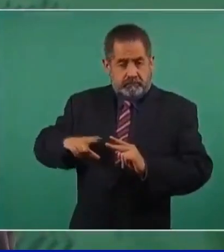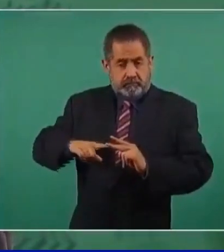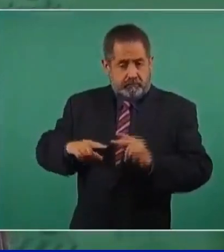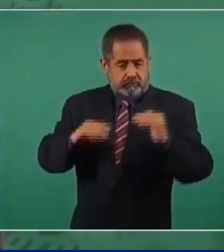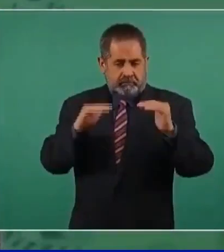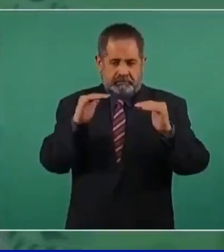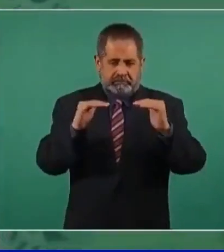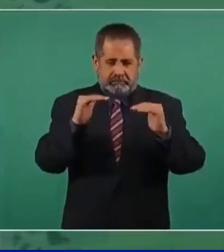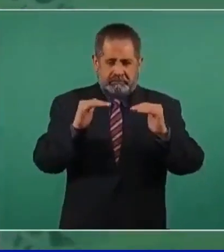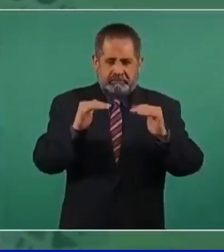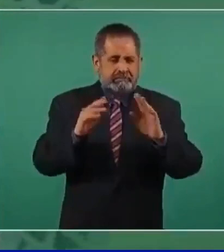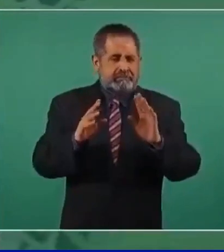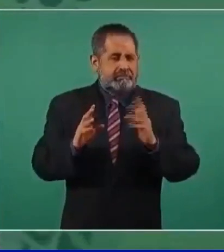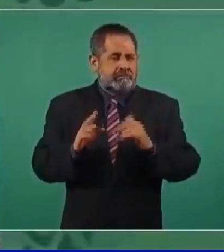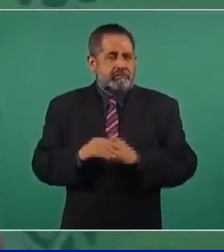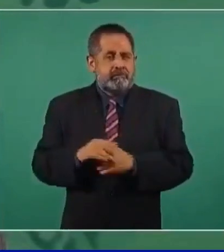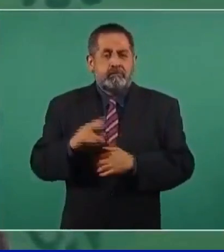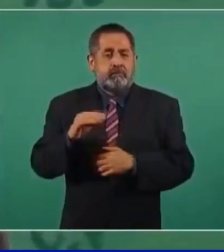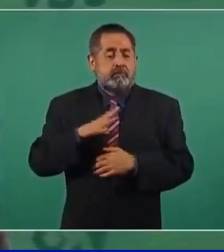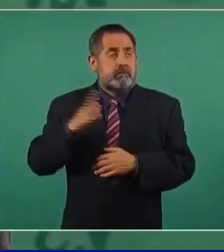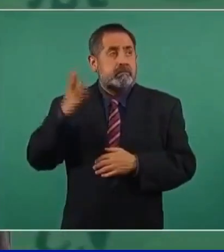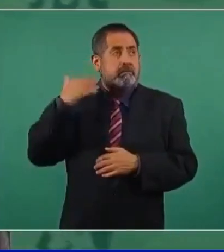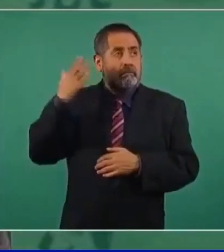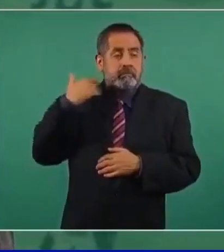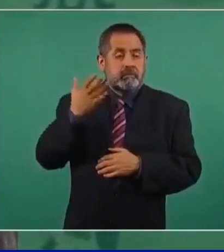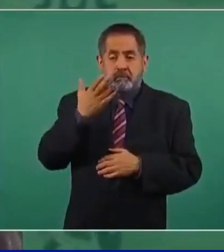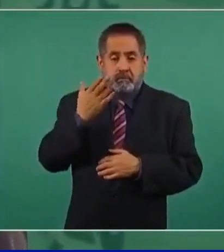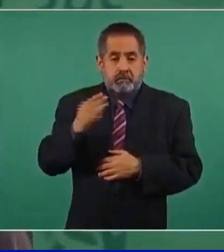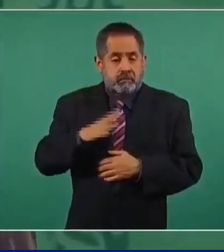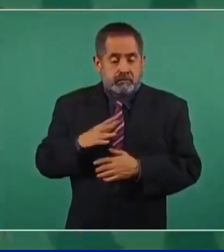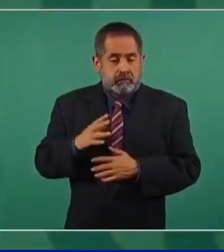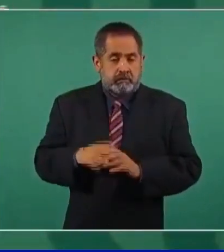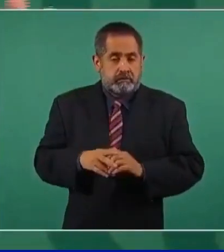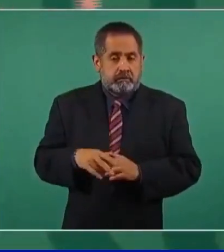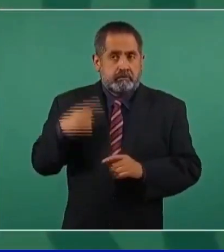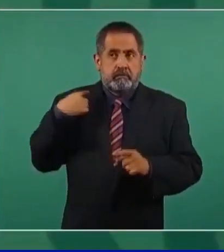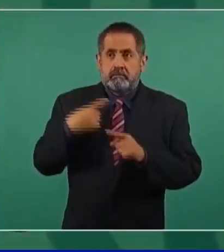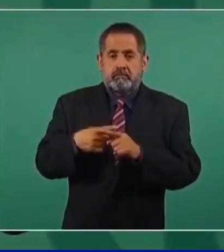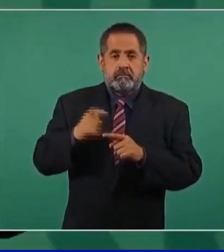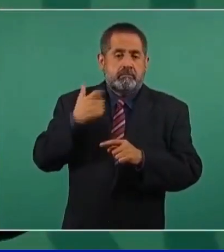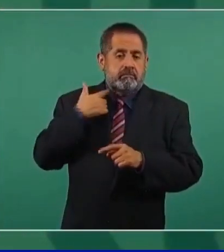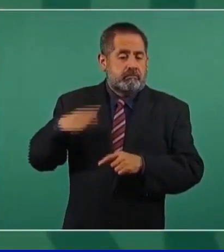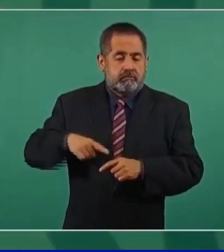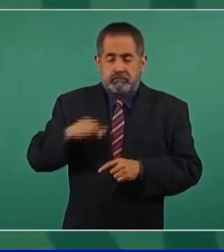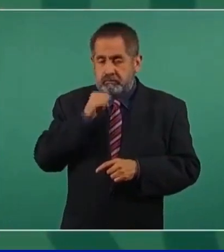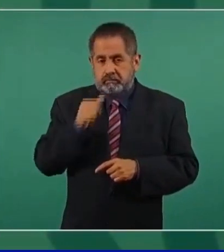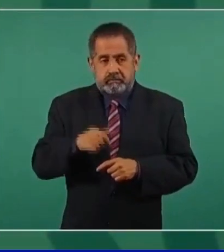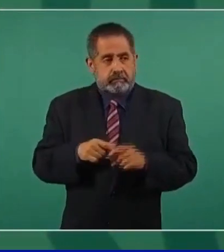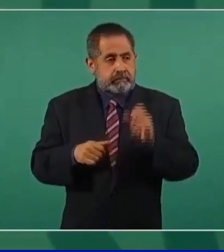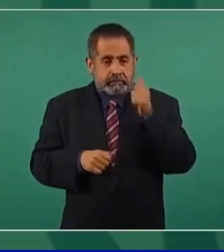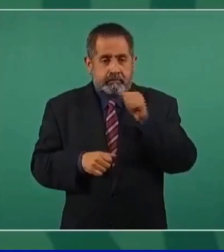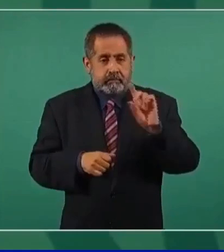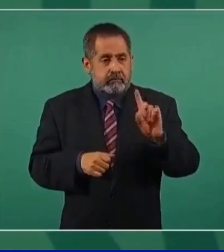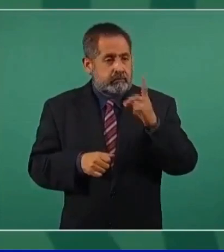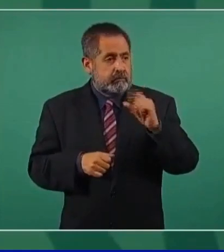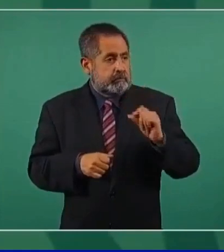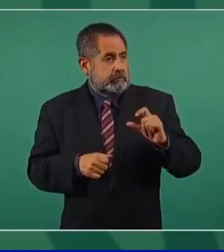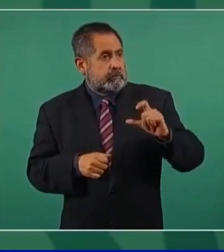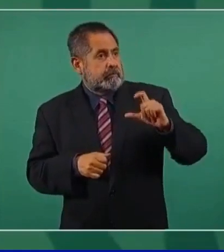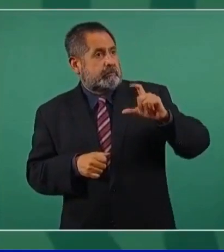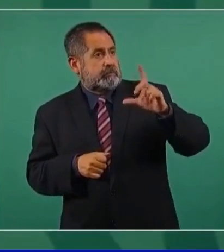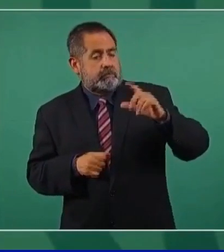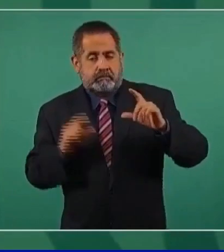O sea, esto no había sucedido en los últimos gobiernos. No hay